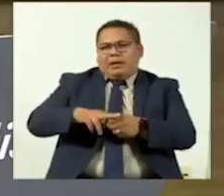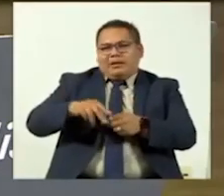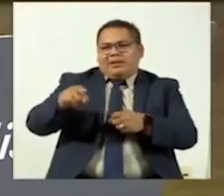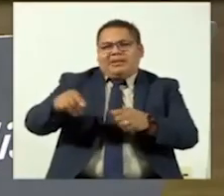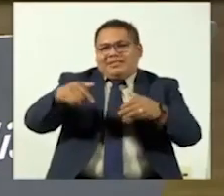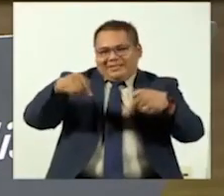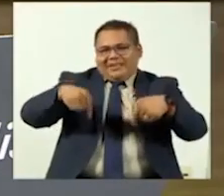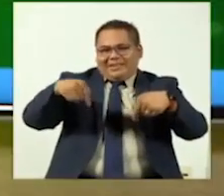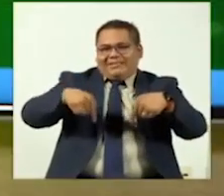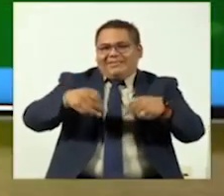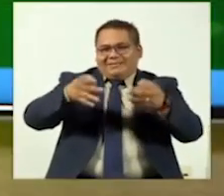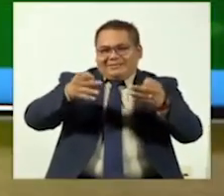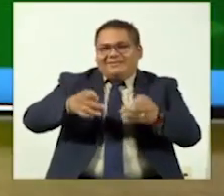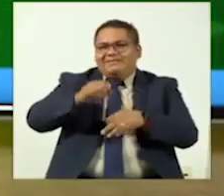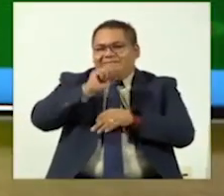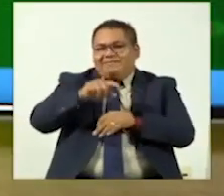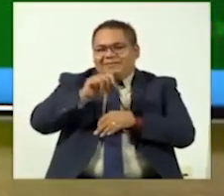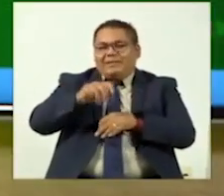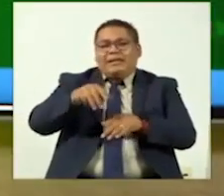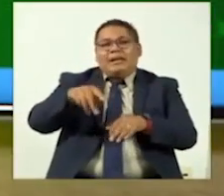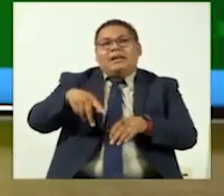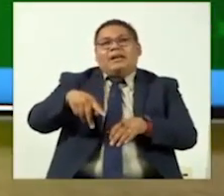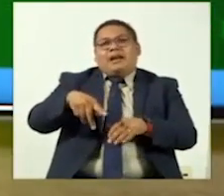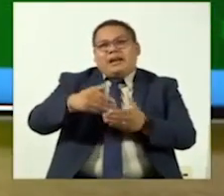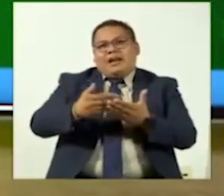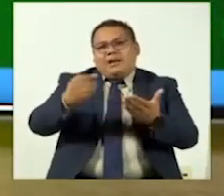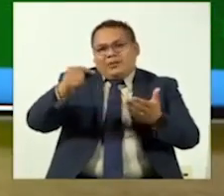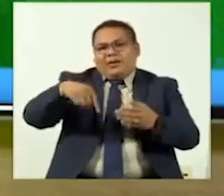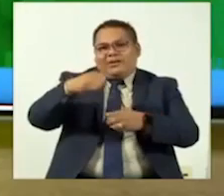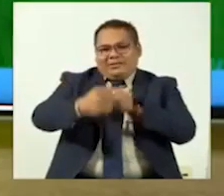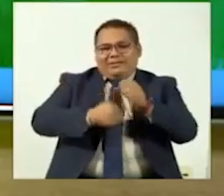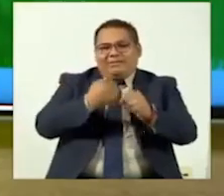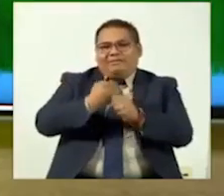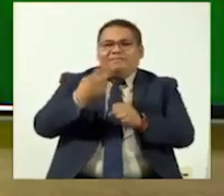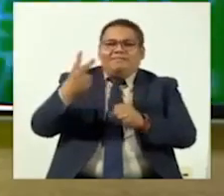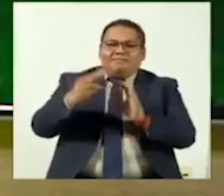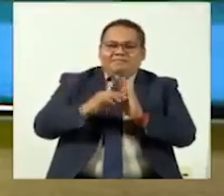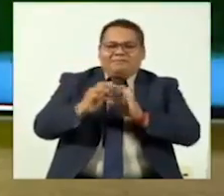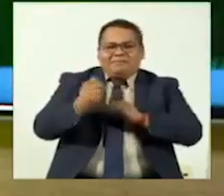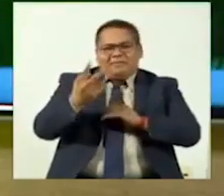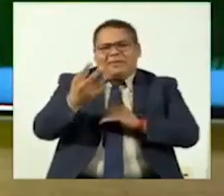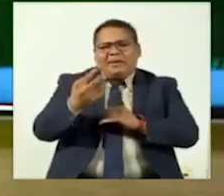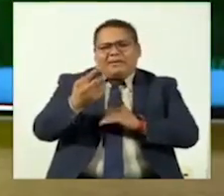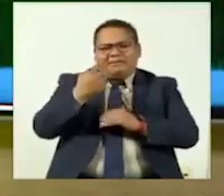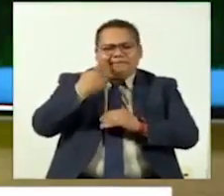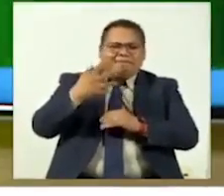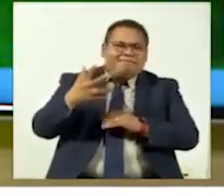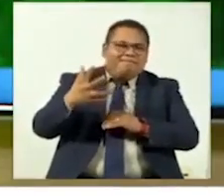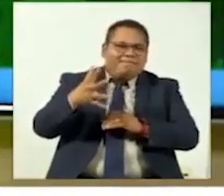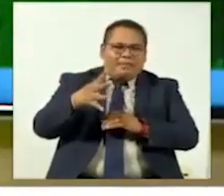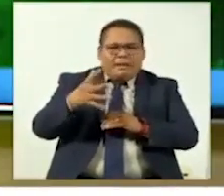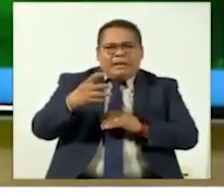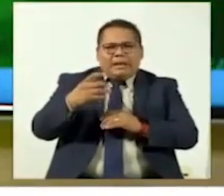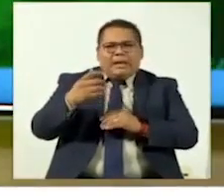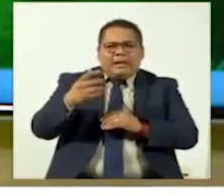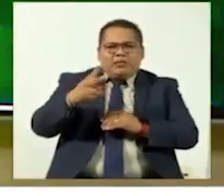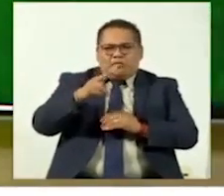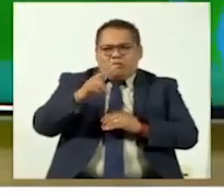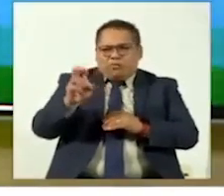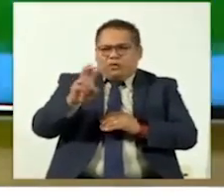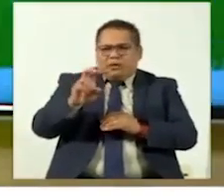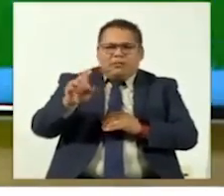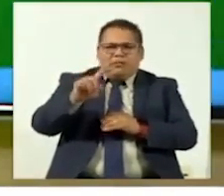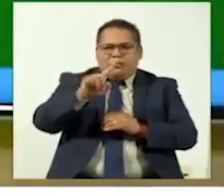esta emisión de 2024 sí hubo, pues, cerca de entre 200 o